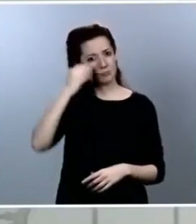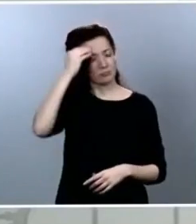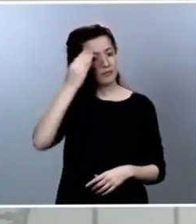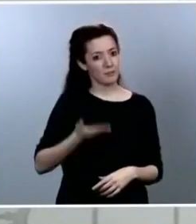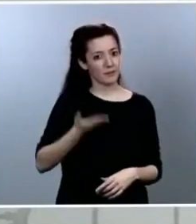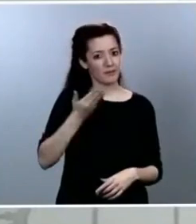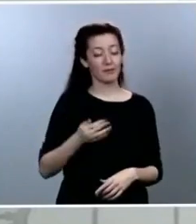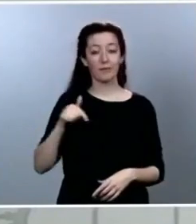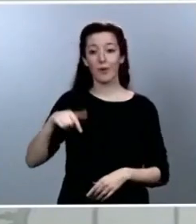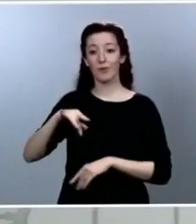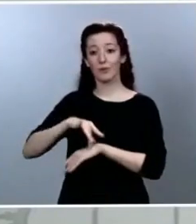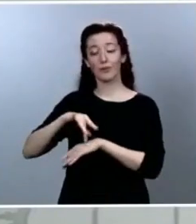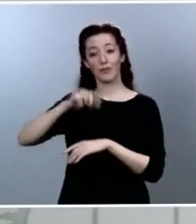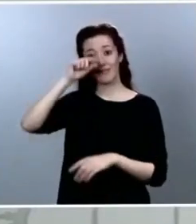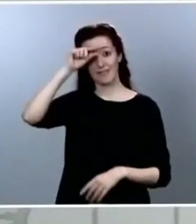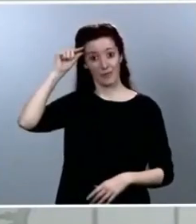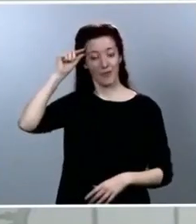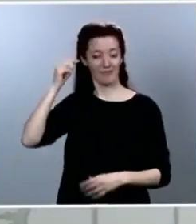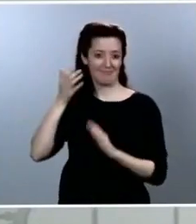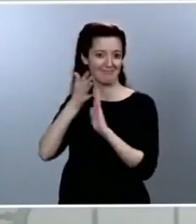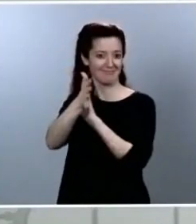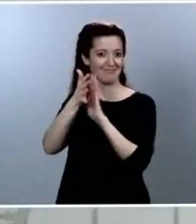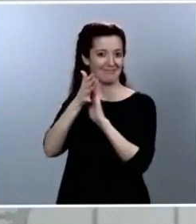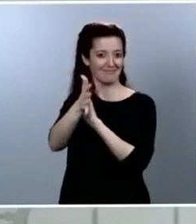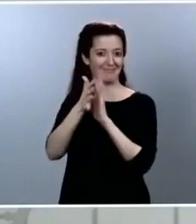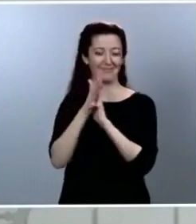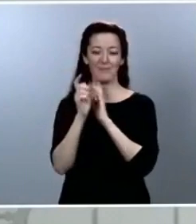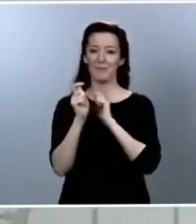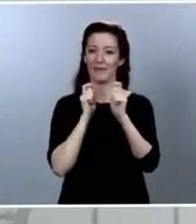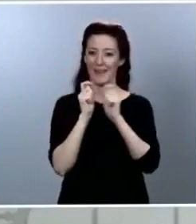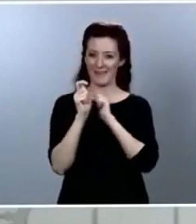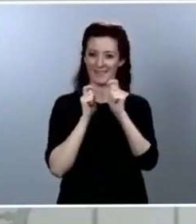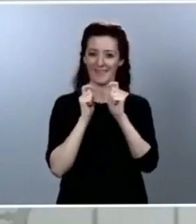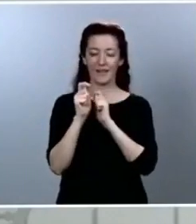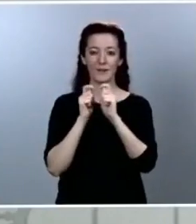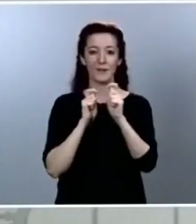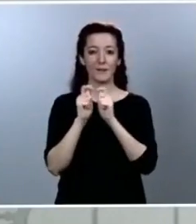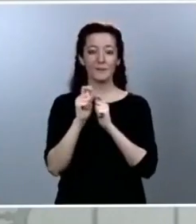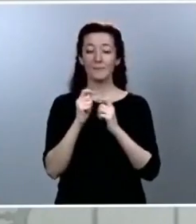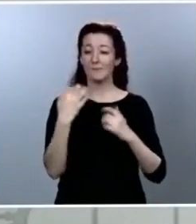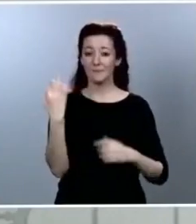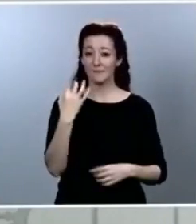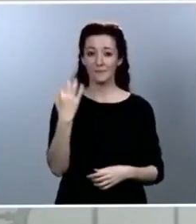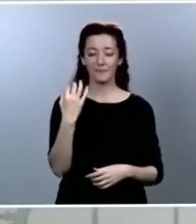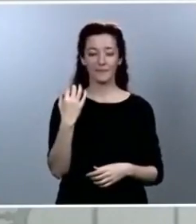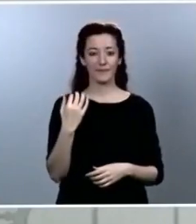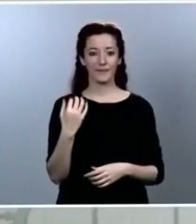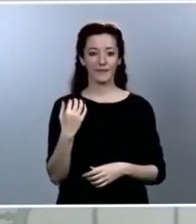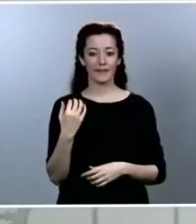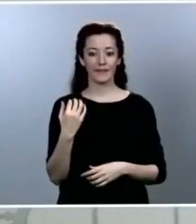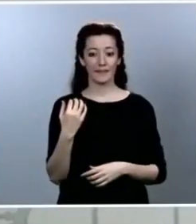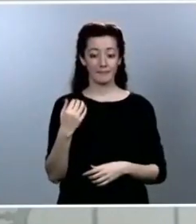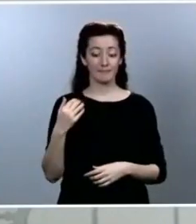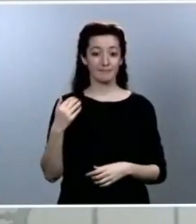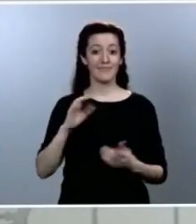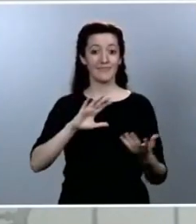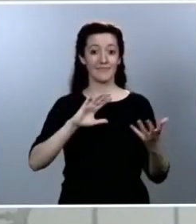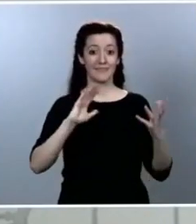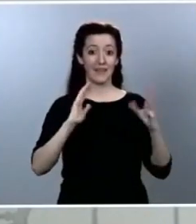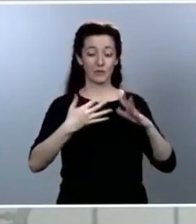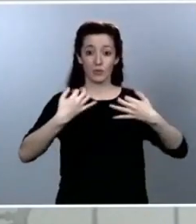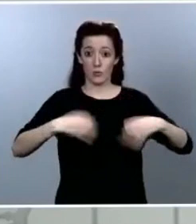prensa de la Comisión Técnica, ser conscientes de que en este tránsito hacia esa nueva normalidad vamos a tener que aprender nuevos indicadores,